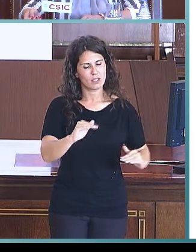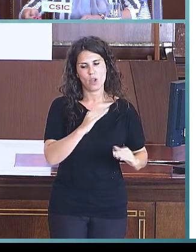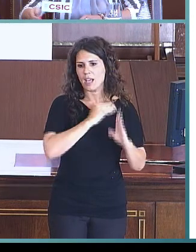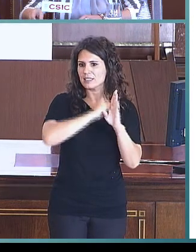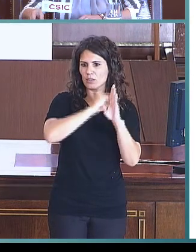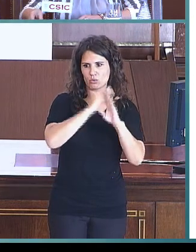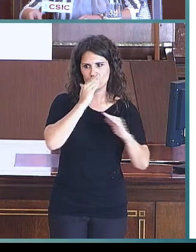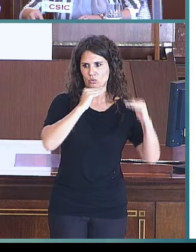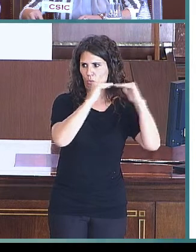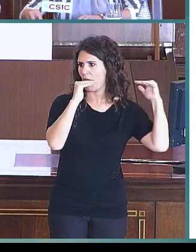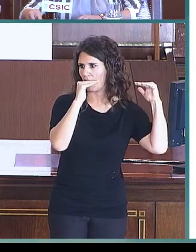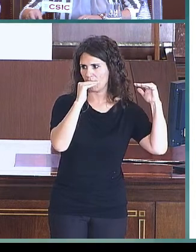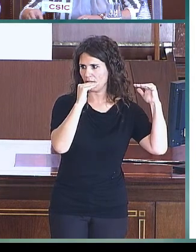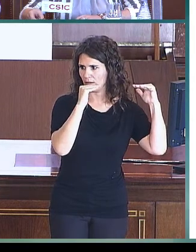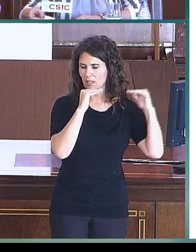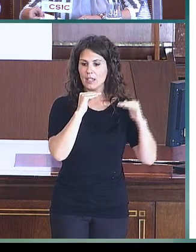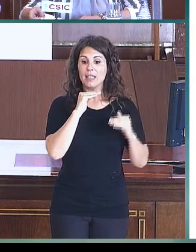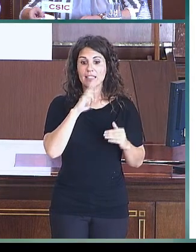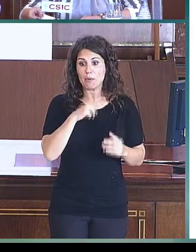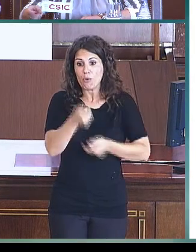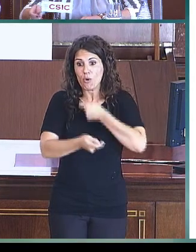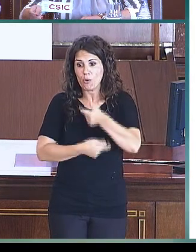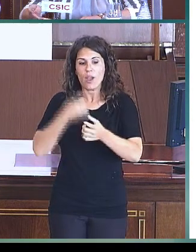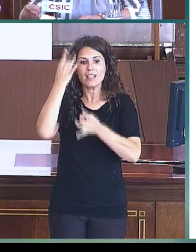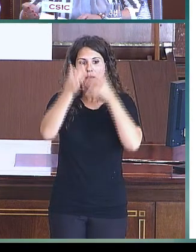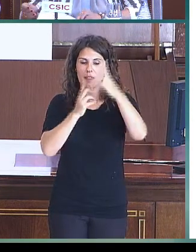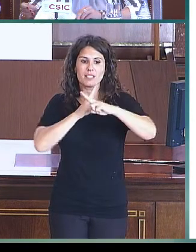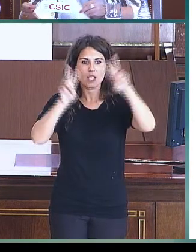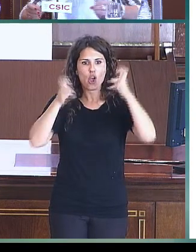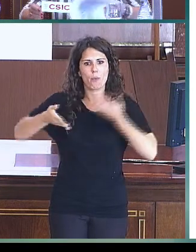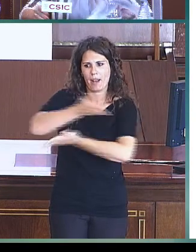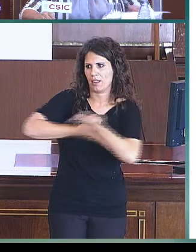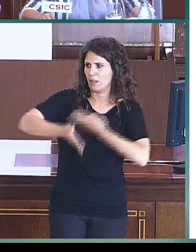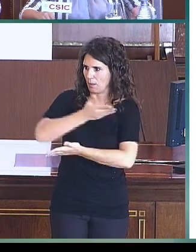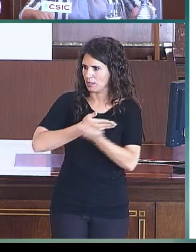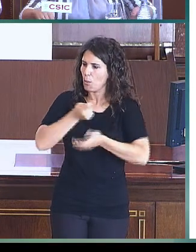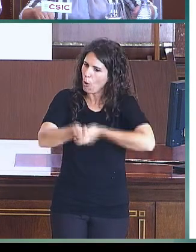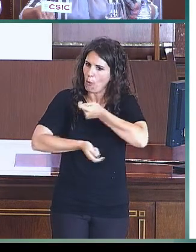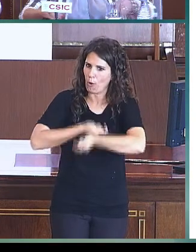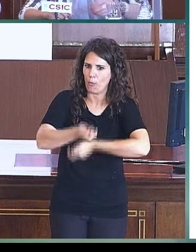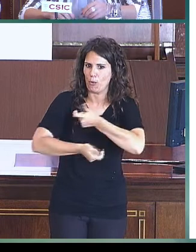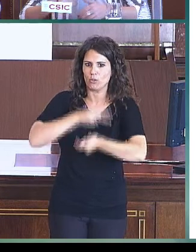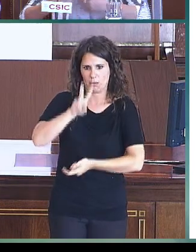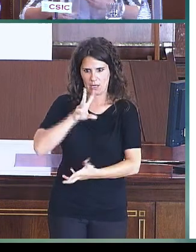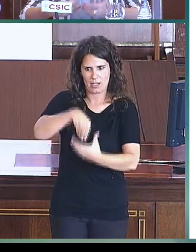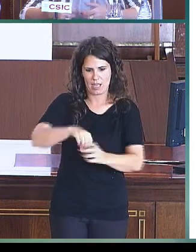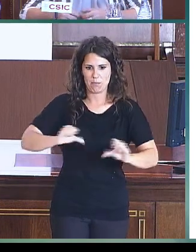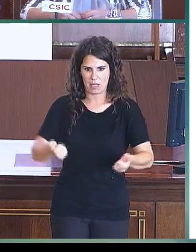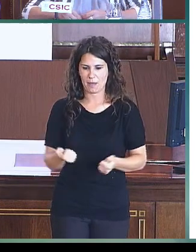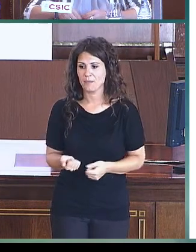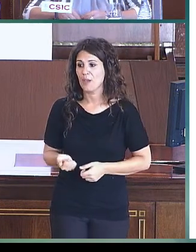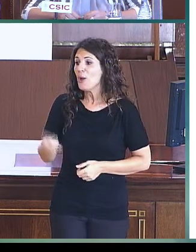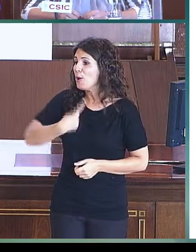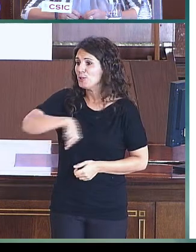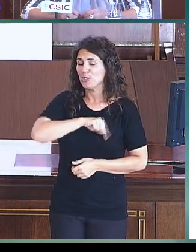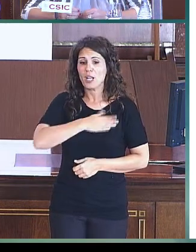Y estamos también introduciendo las actividades cooperativas. En este afán de irnos renovando,